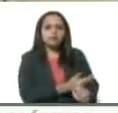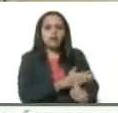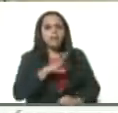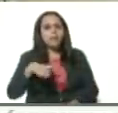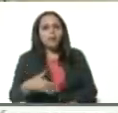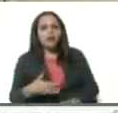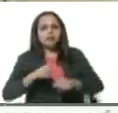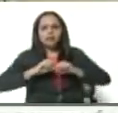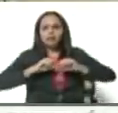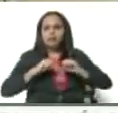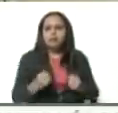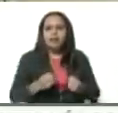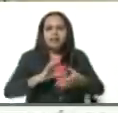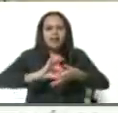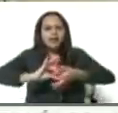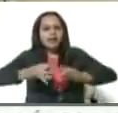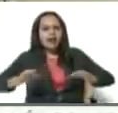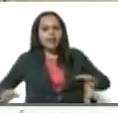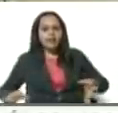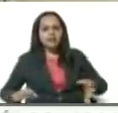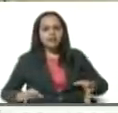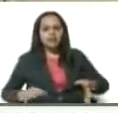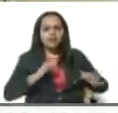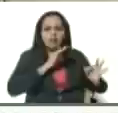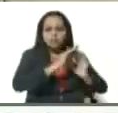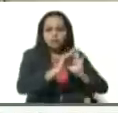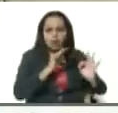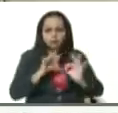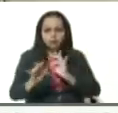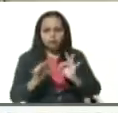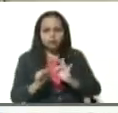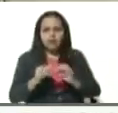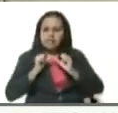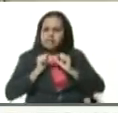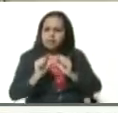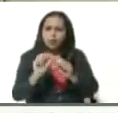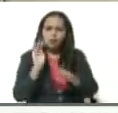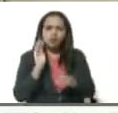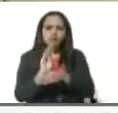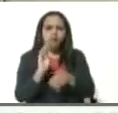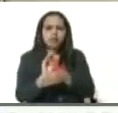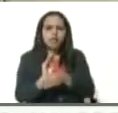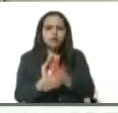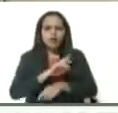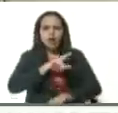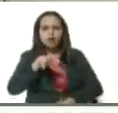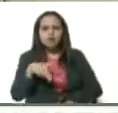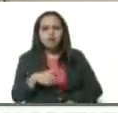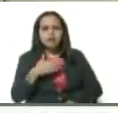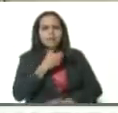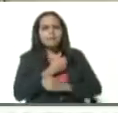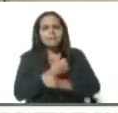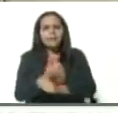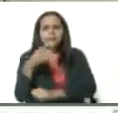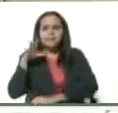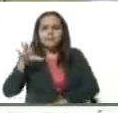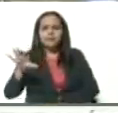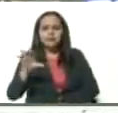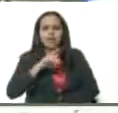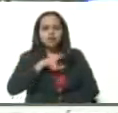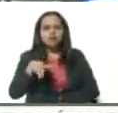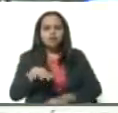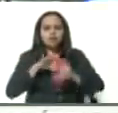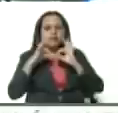poder romper las cadenas de transmisión y poder seguir cuidando a nuestra amada patria, a nuestra